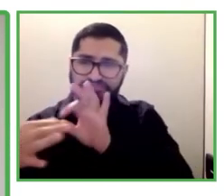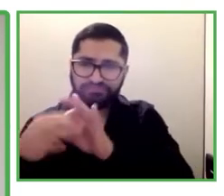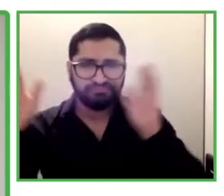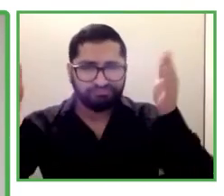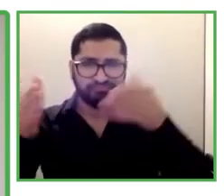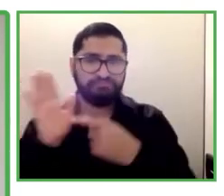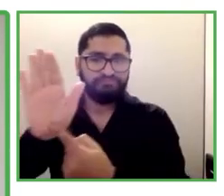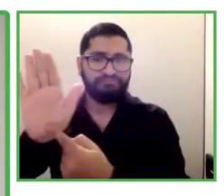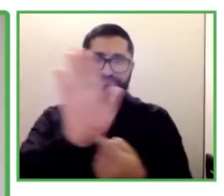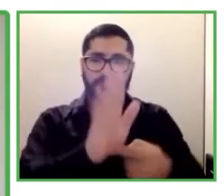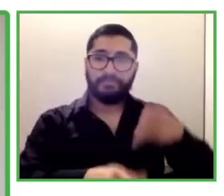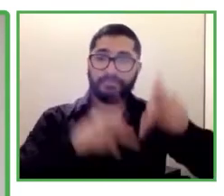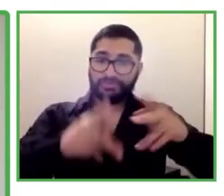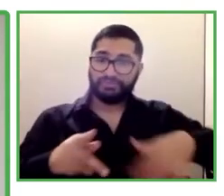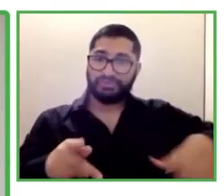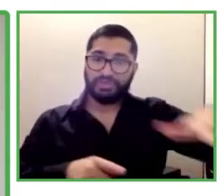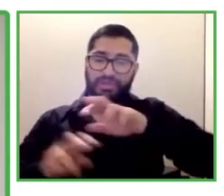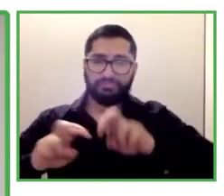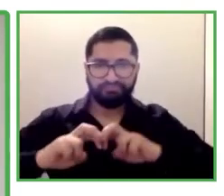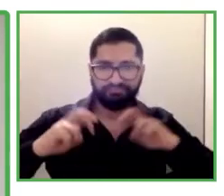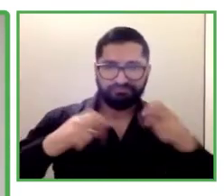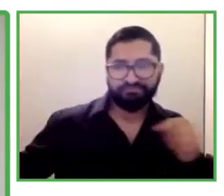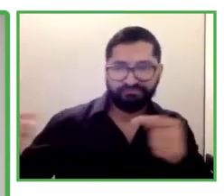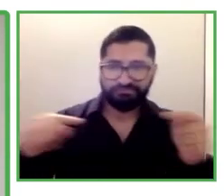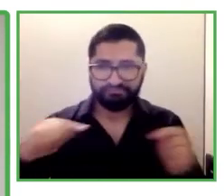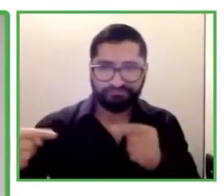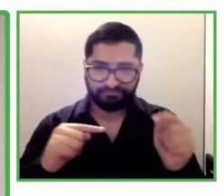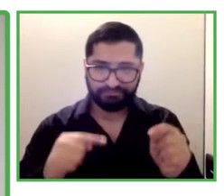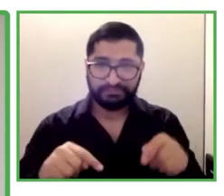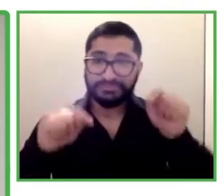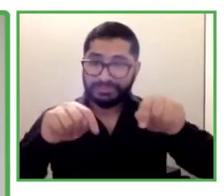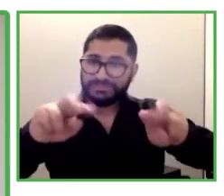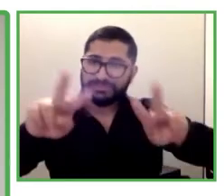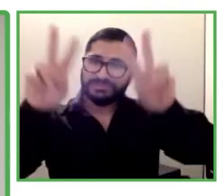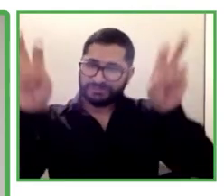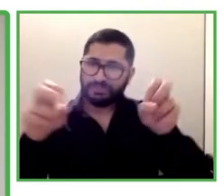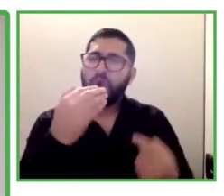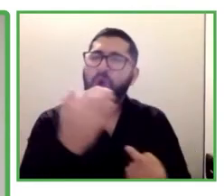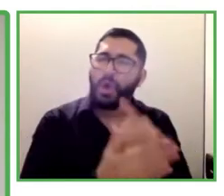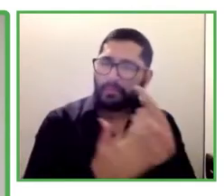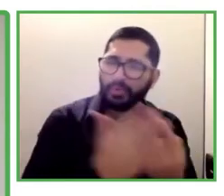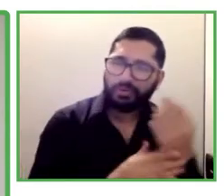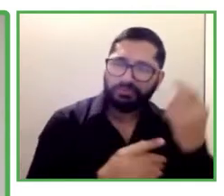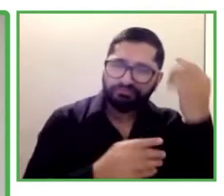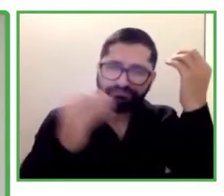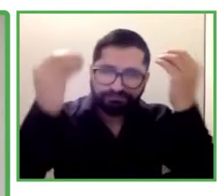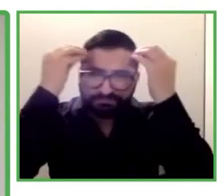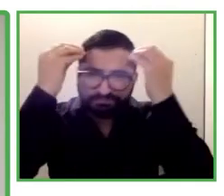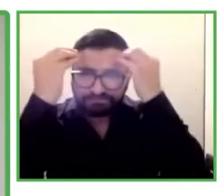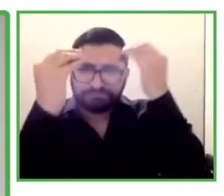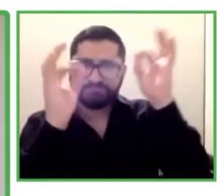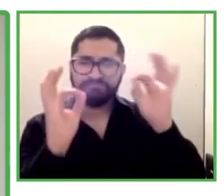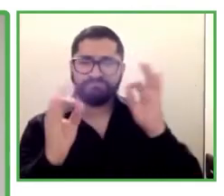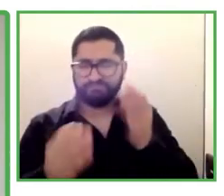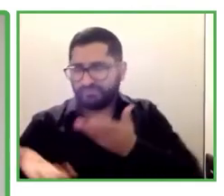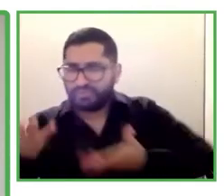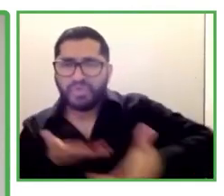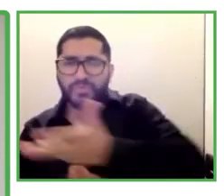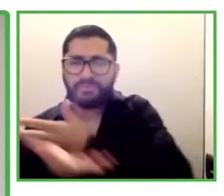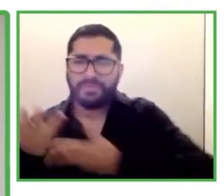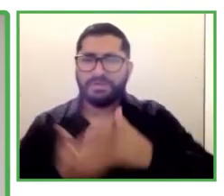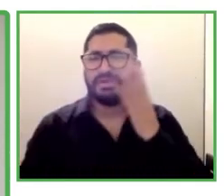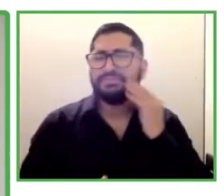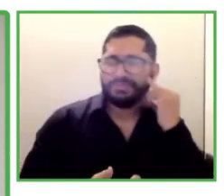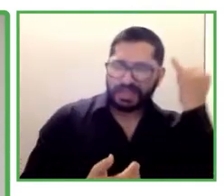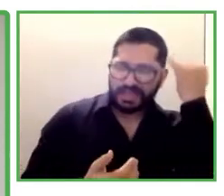grupo. Esta va a ser una oportunidad para aprender más de ellos, para compartir sus ideas, su feedback y explorar las oportunidades